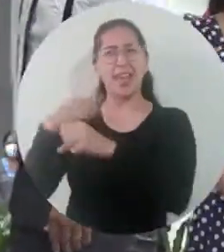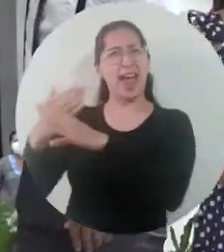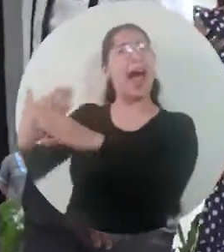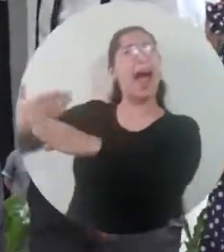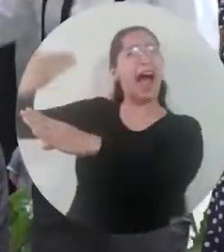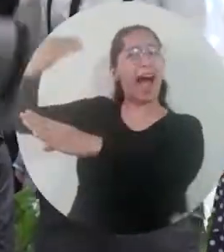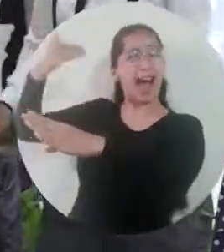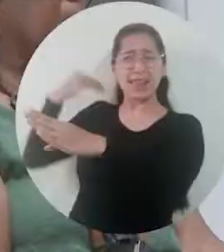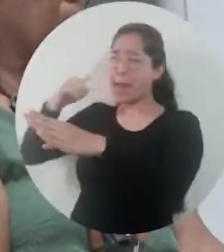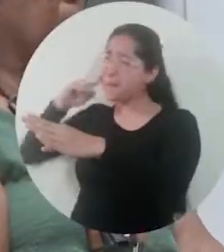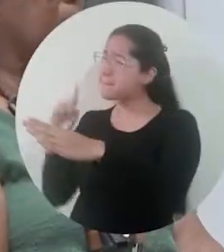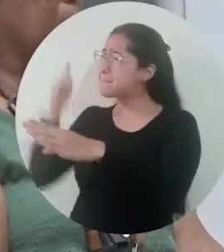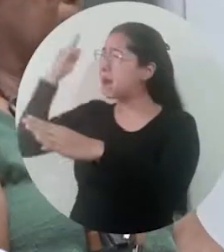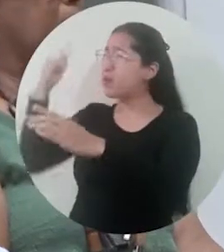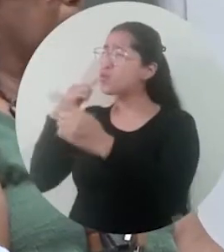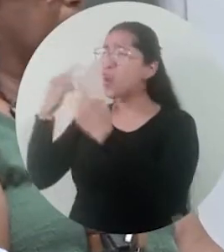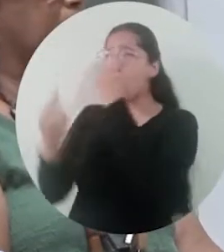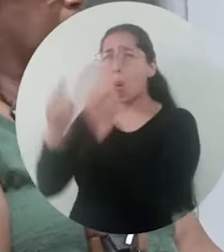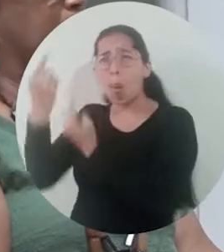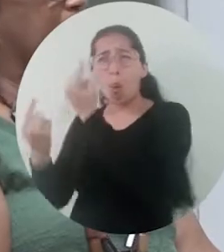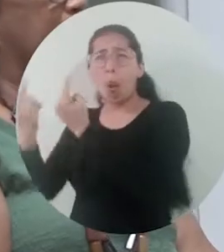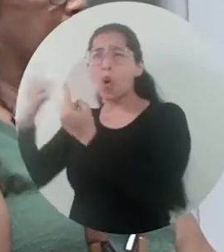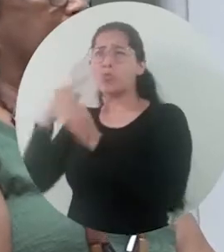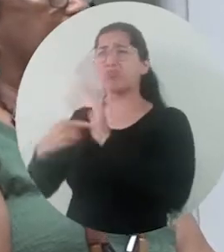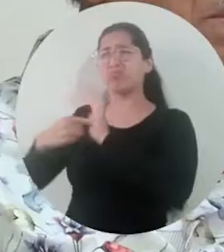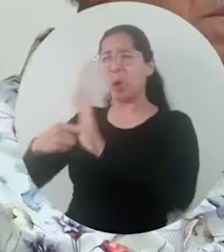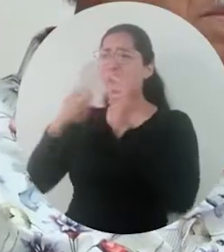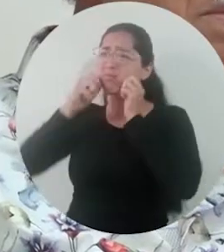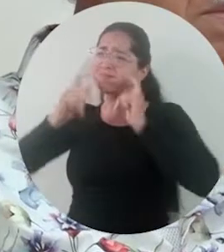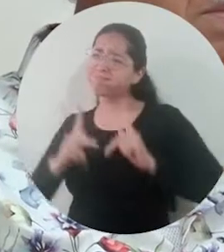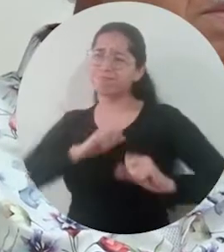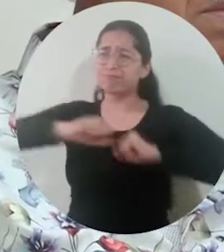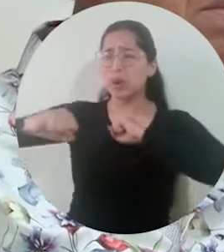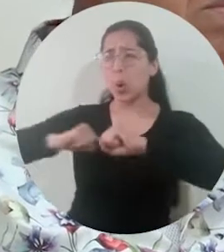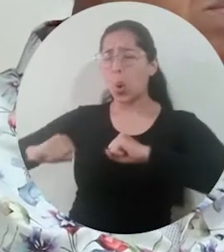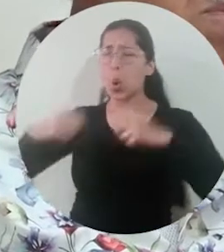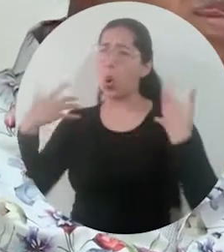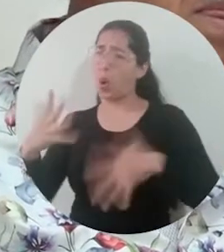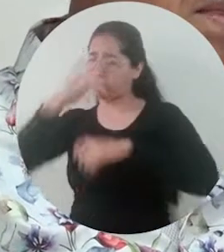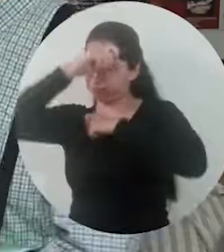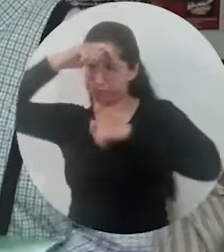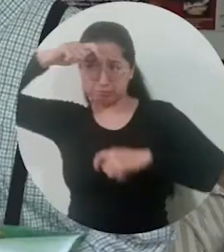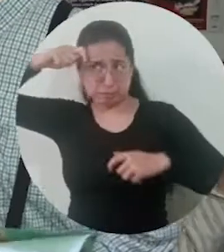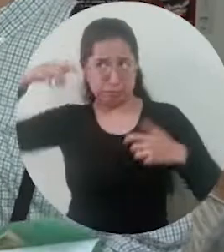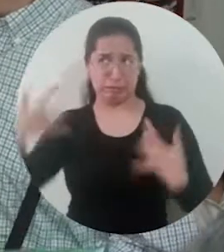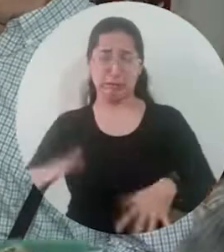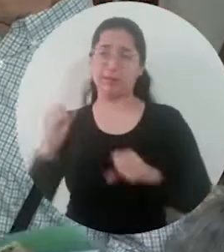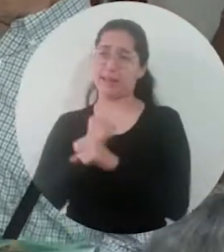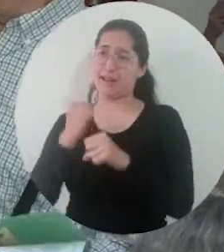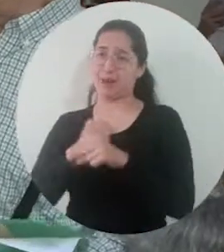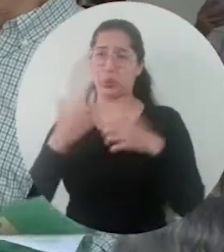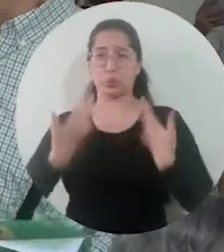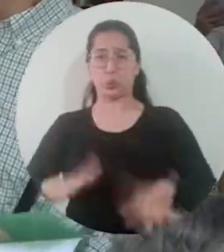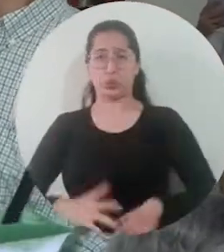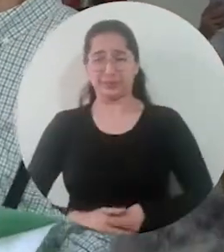construida sobre el heroísmo de los pioneros y el trabajo arduo de verdaderos humanistas.